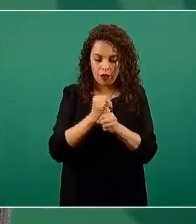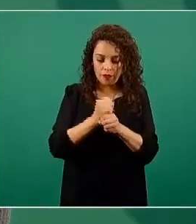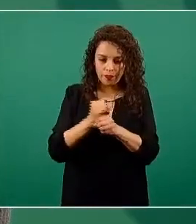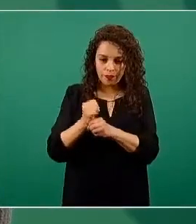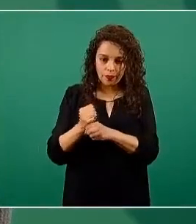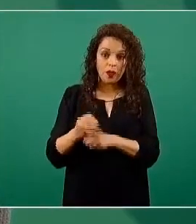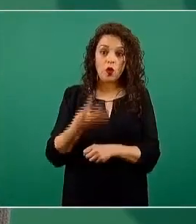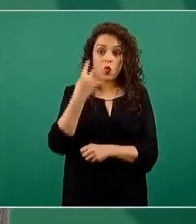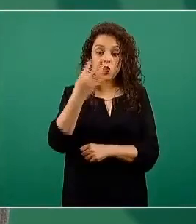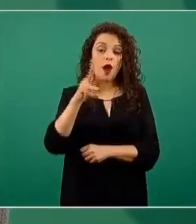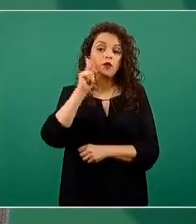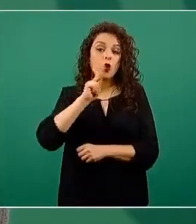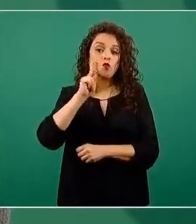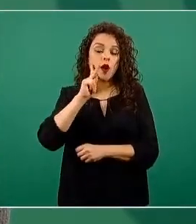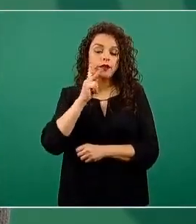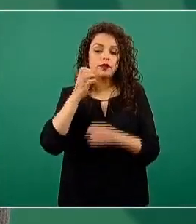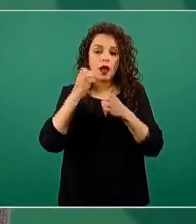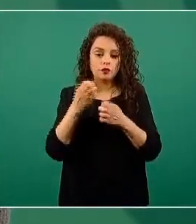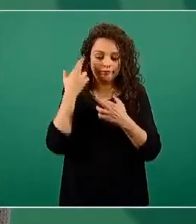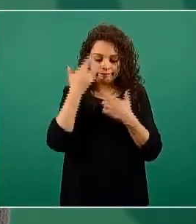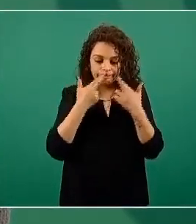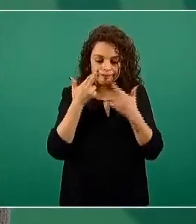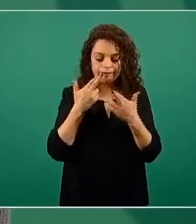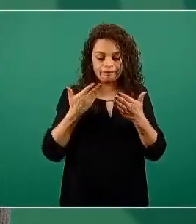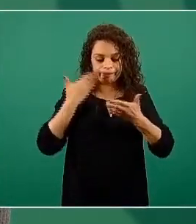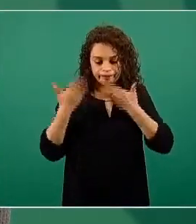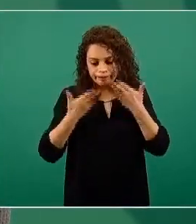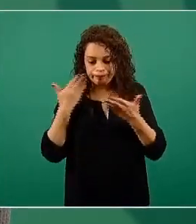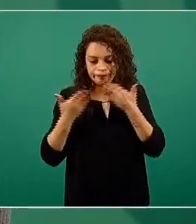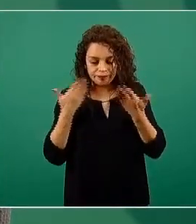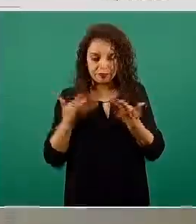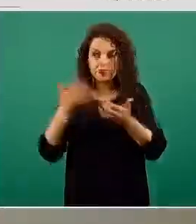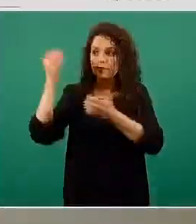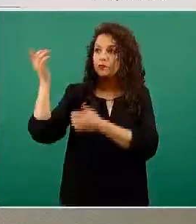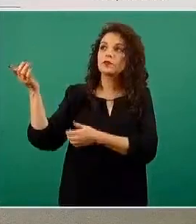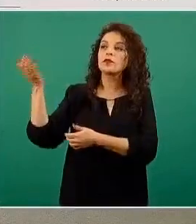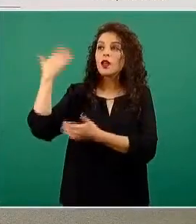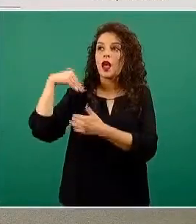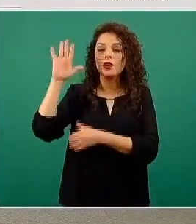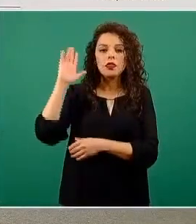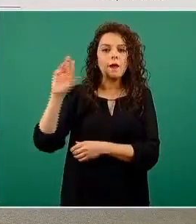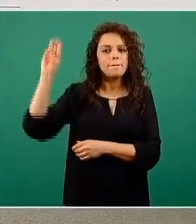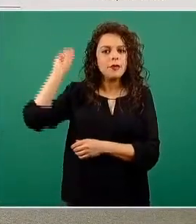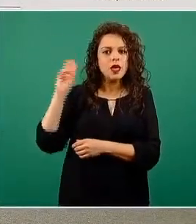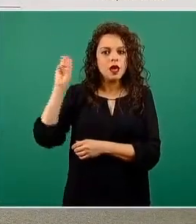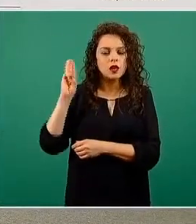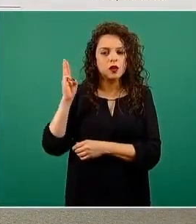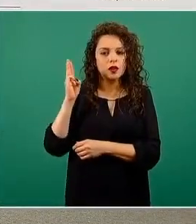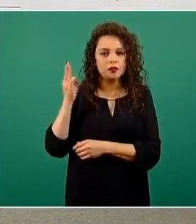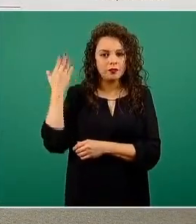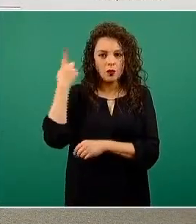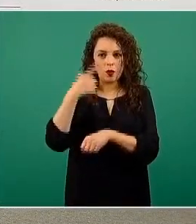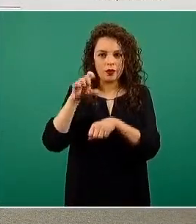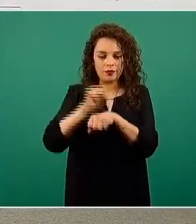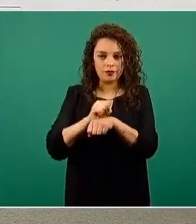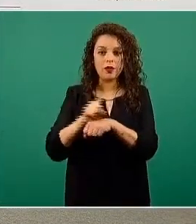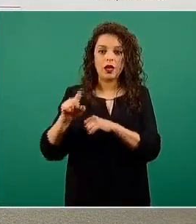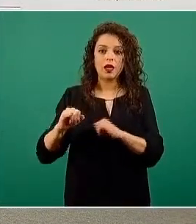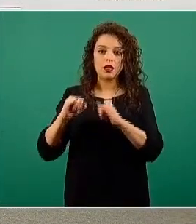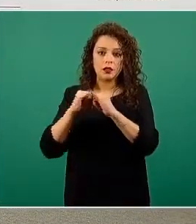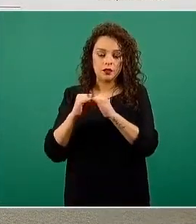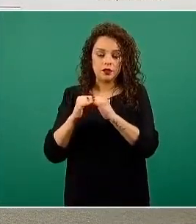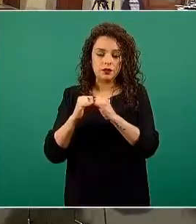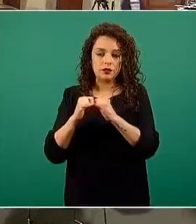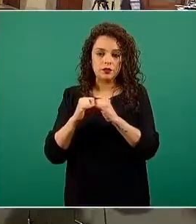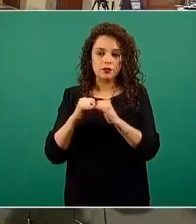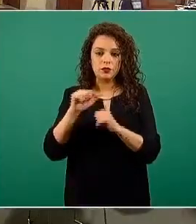son cuatro muestras que se están analizando, llegaron el miércoles de la semana pasada al Instituto de Diagnóstico Referencia Epidemiológico así que